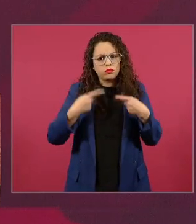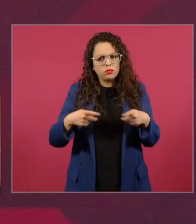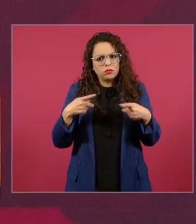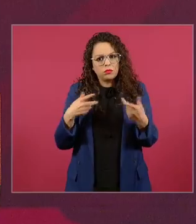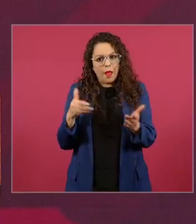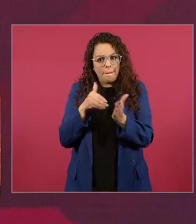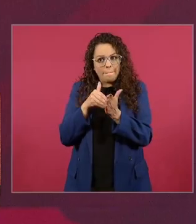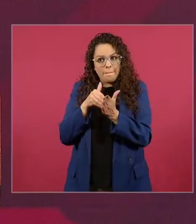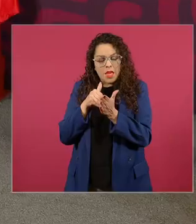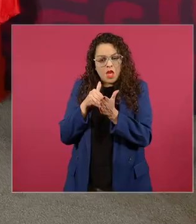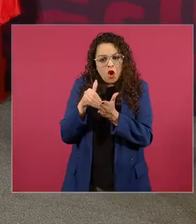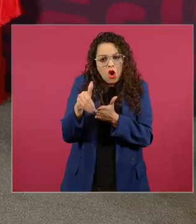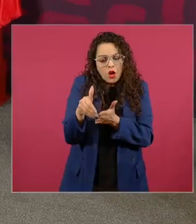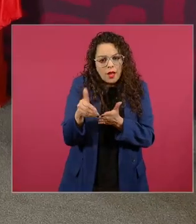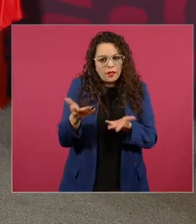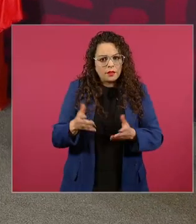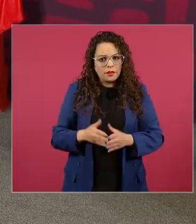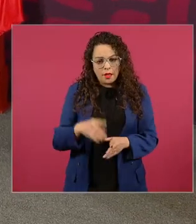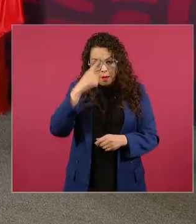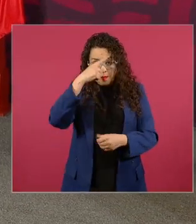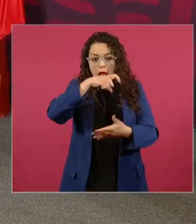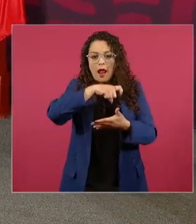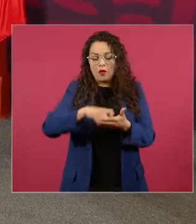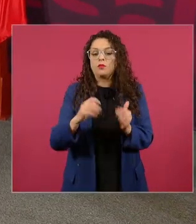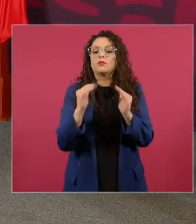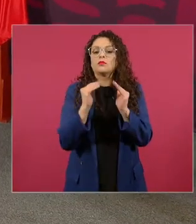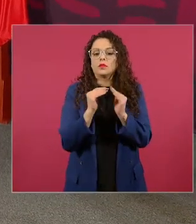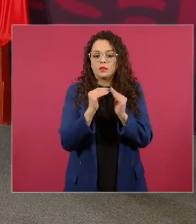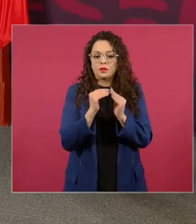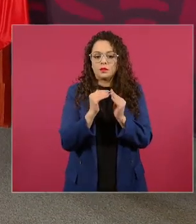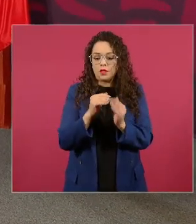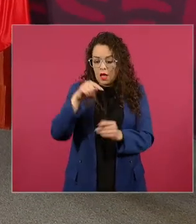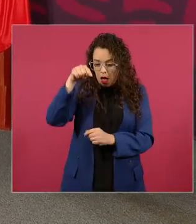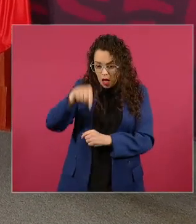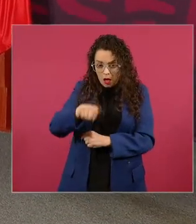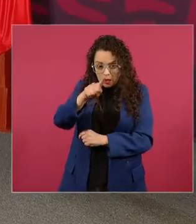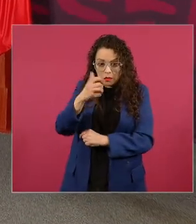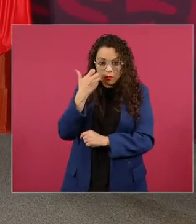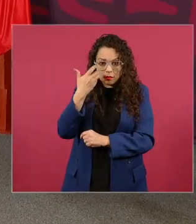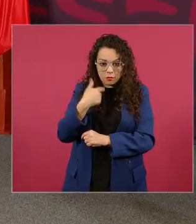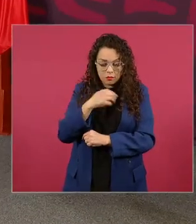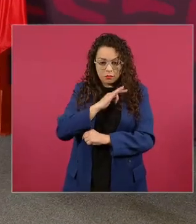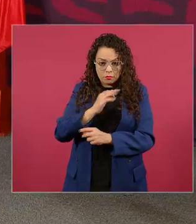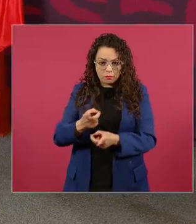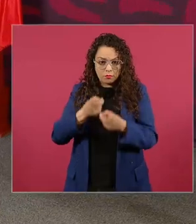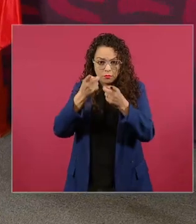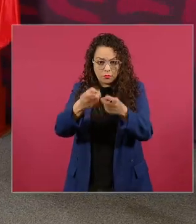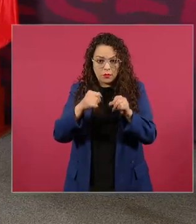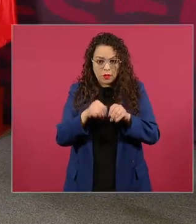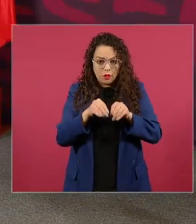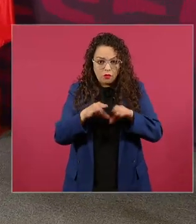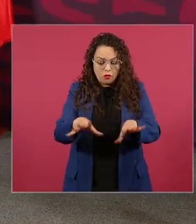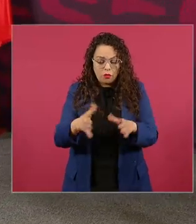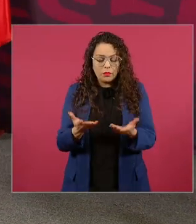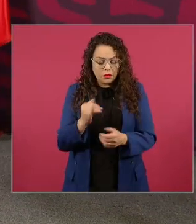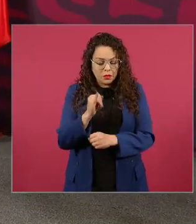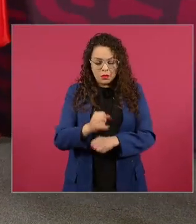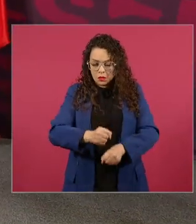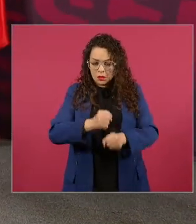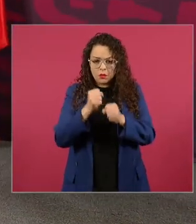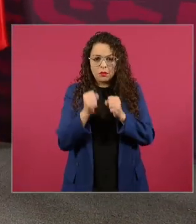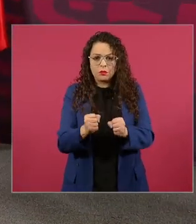podemos informarlo aquí y también cómo se han hecho